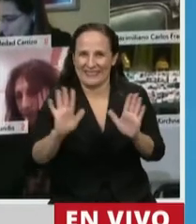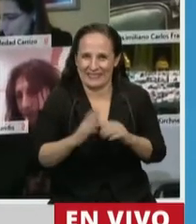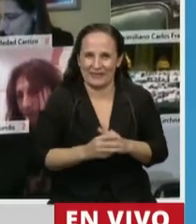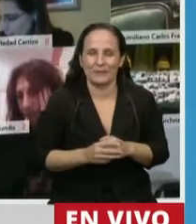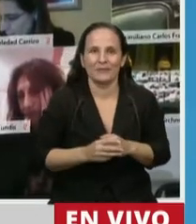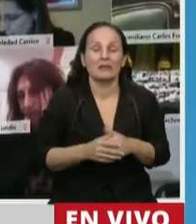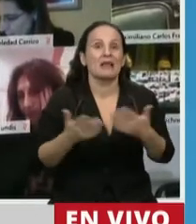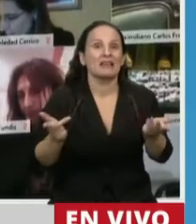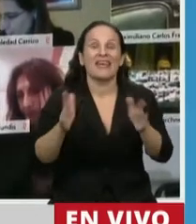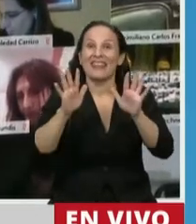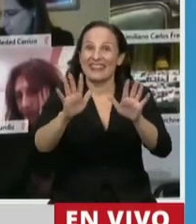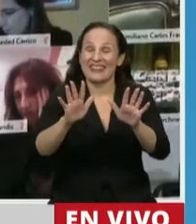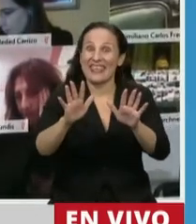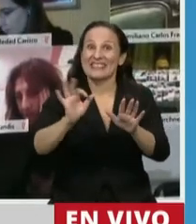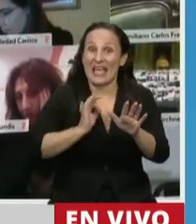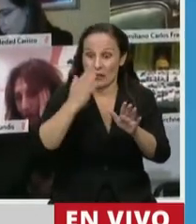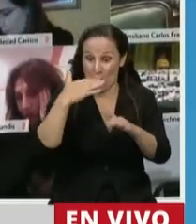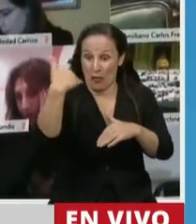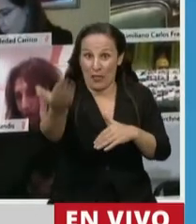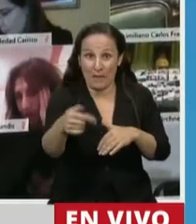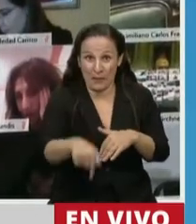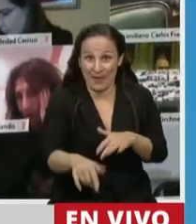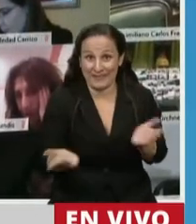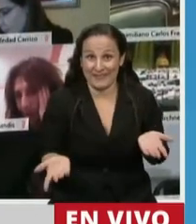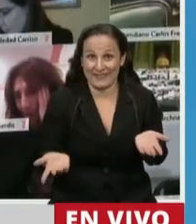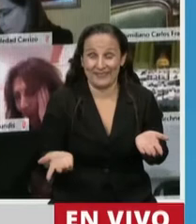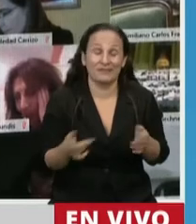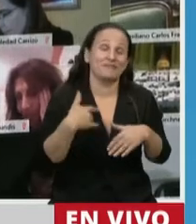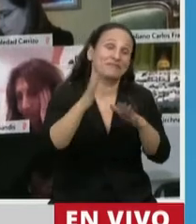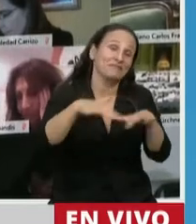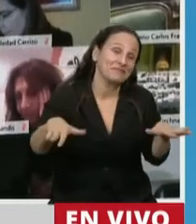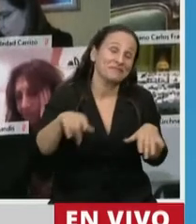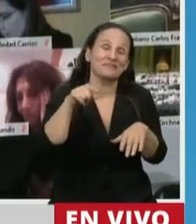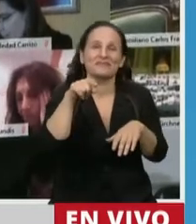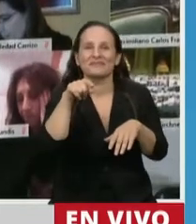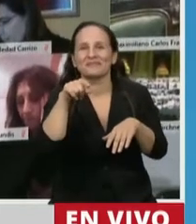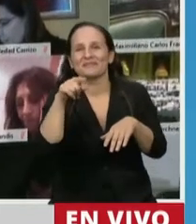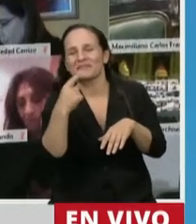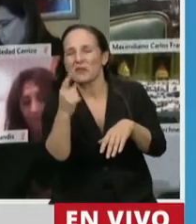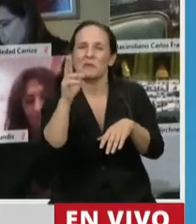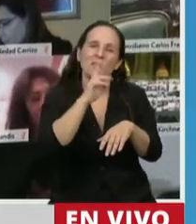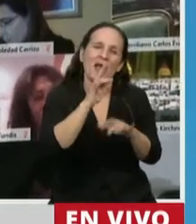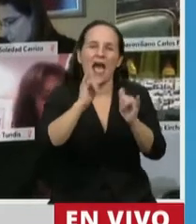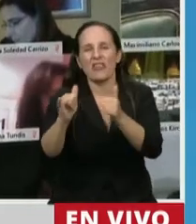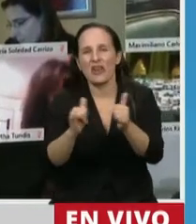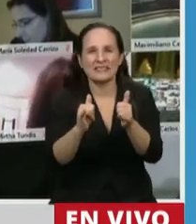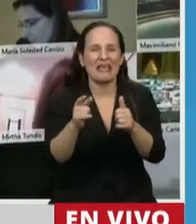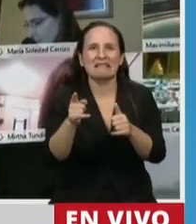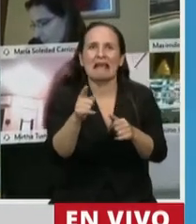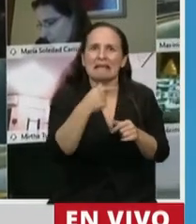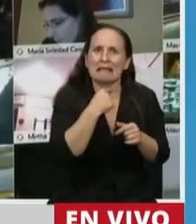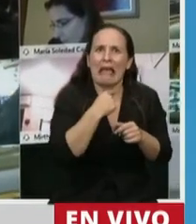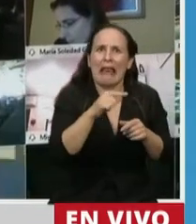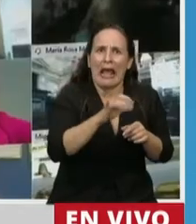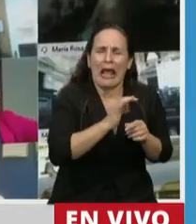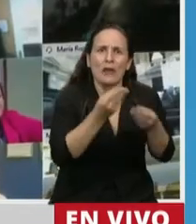niños, niñas y adolescentes están tratando de no perder su ciclo electivo. Y